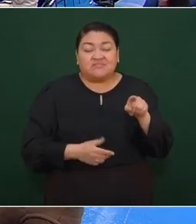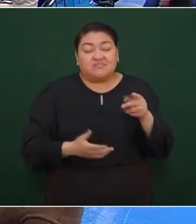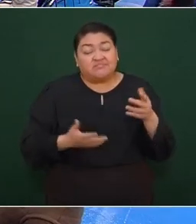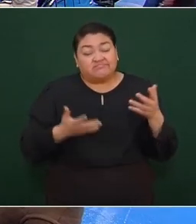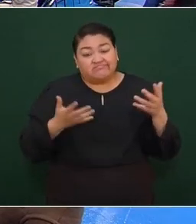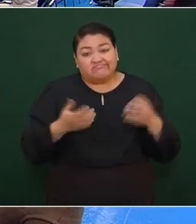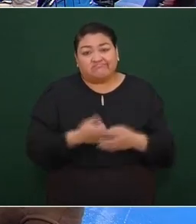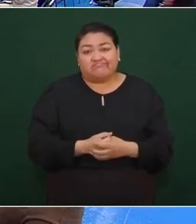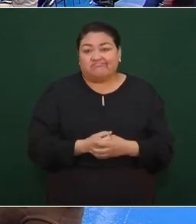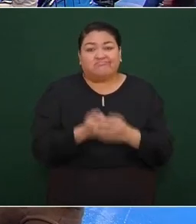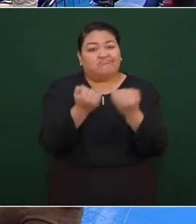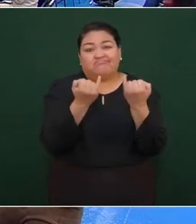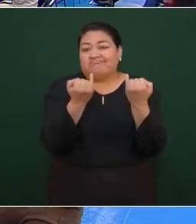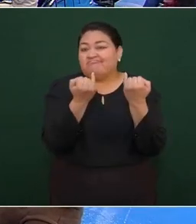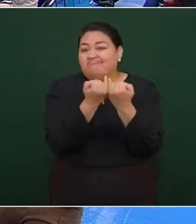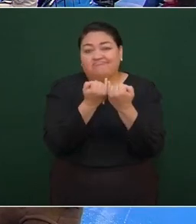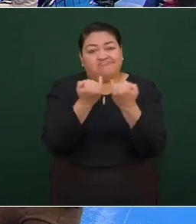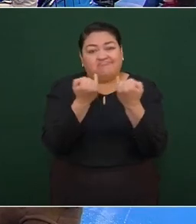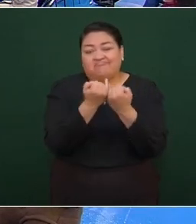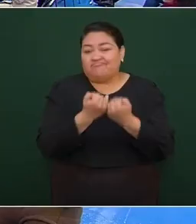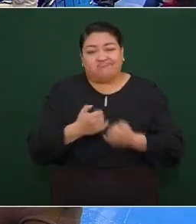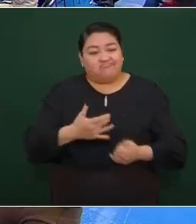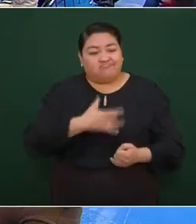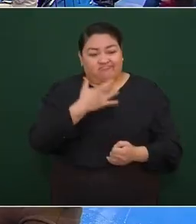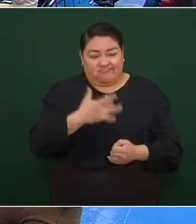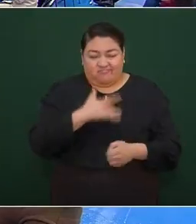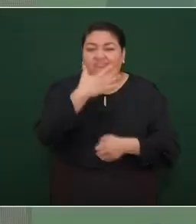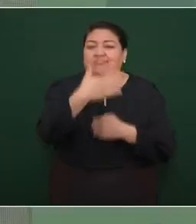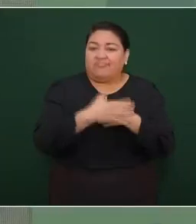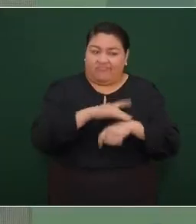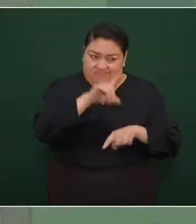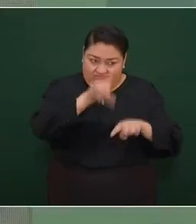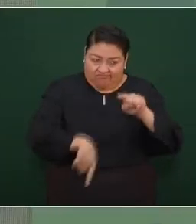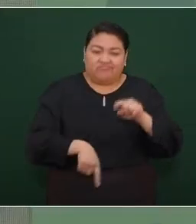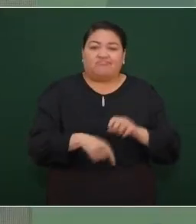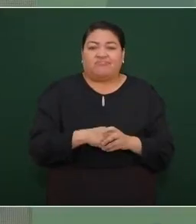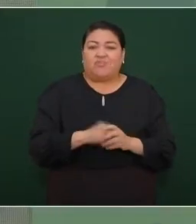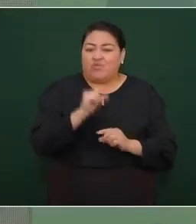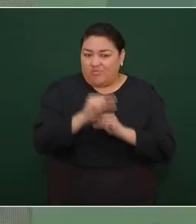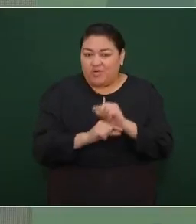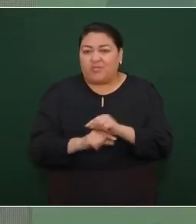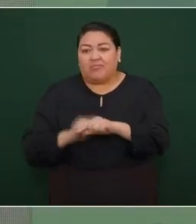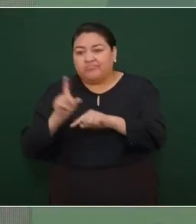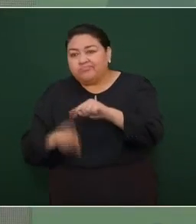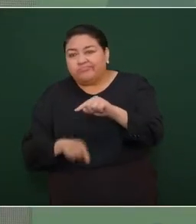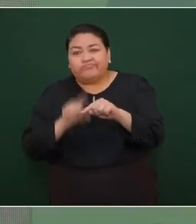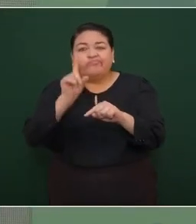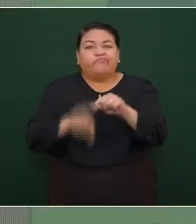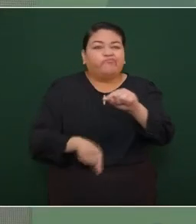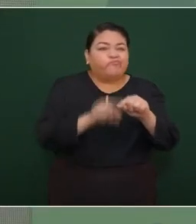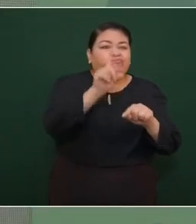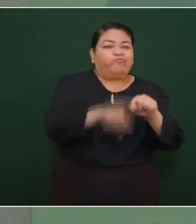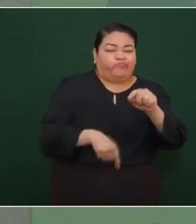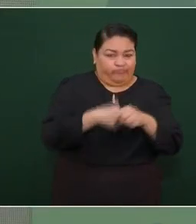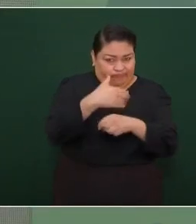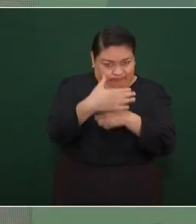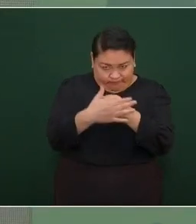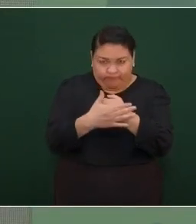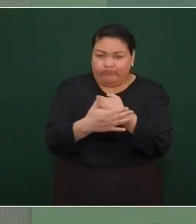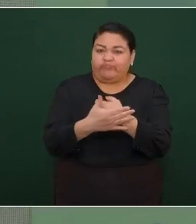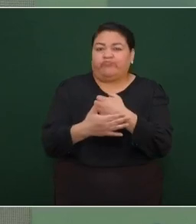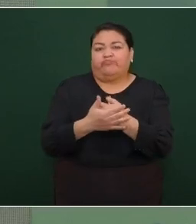lo mismo yo creo que se van a ir desapareciendo porque